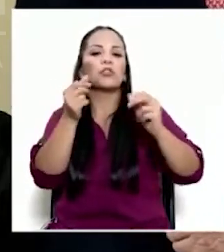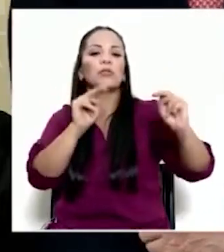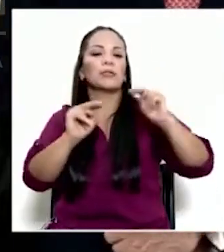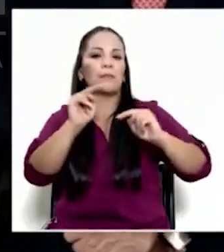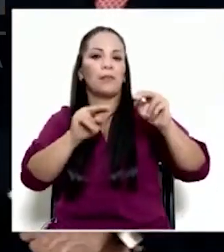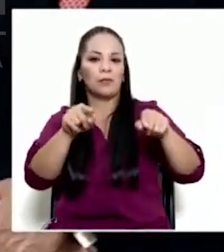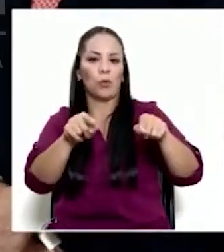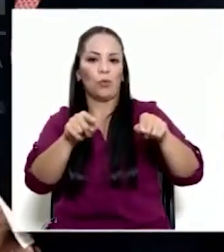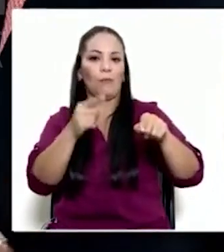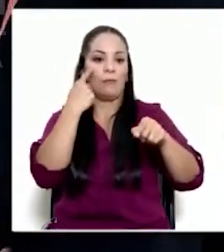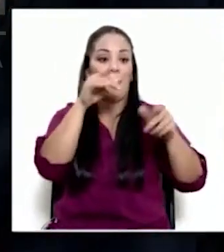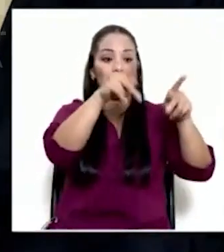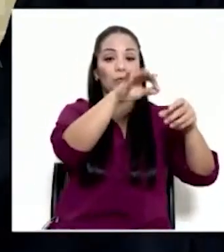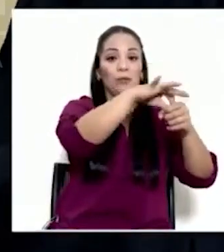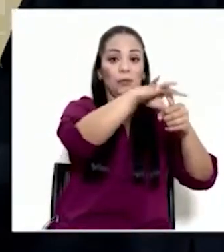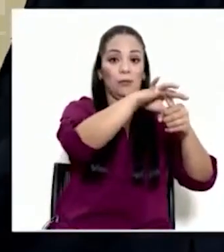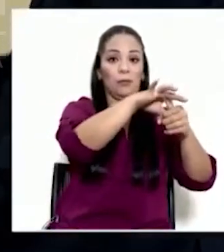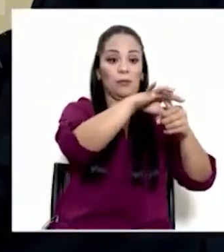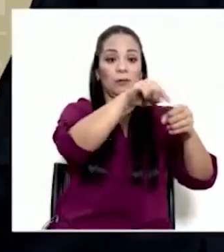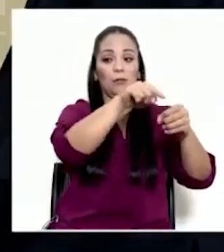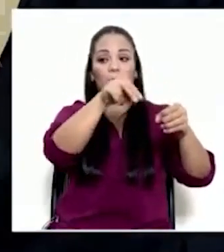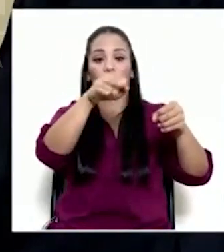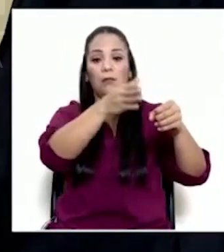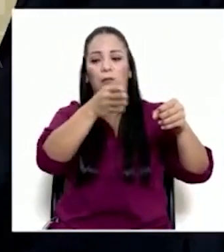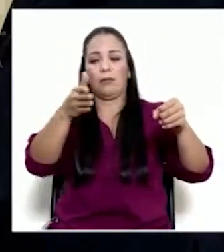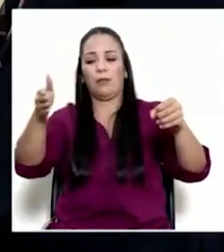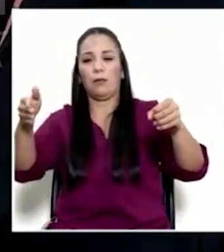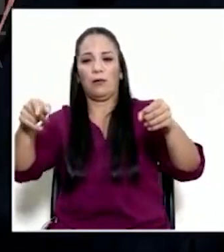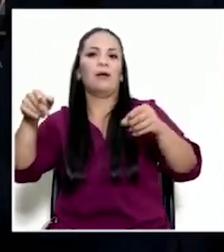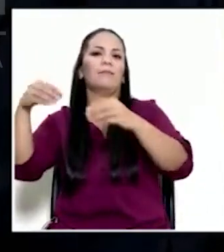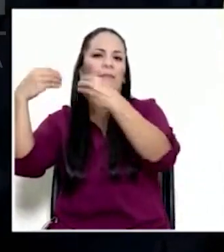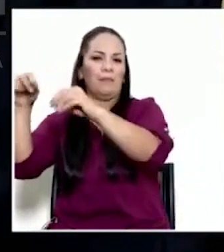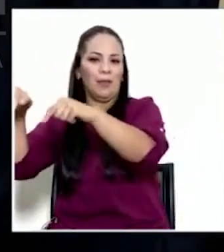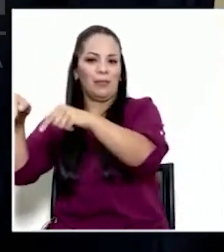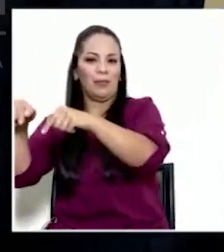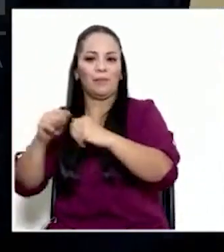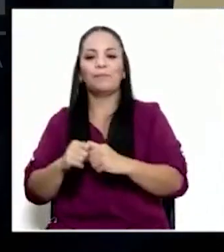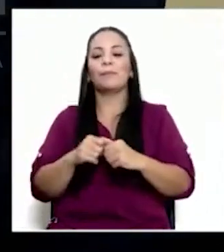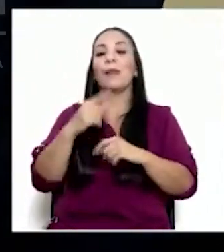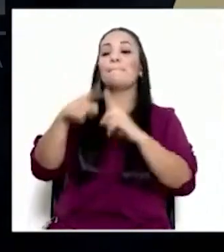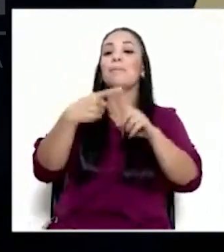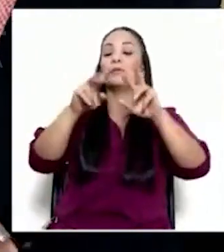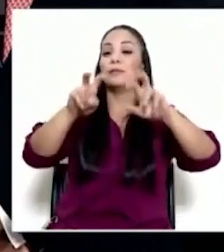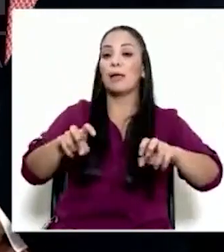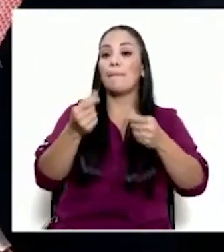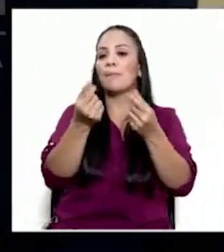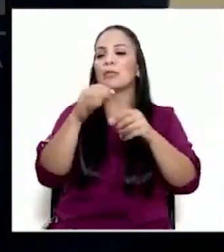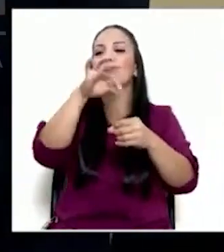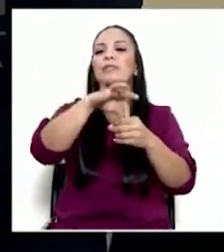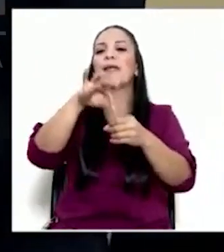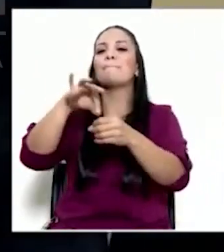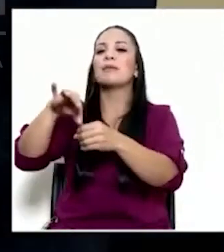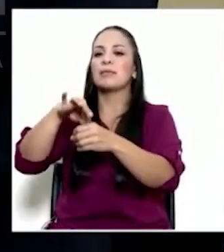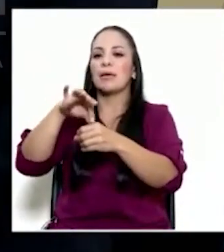del productor a la mesa, también la revisión de lo que es el precio de las semillas y también